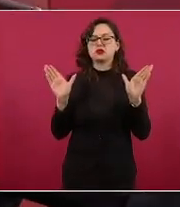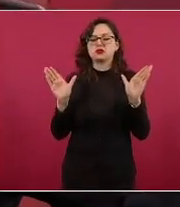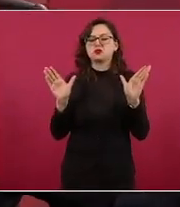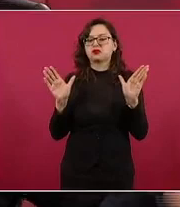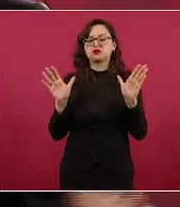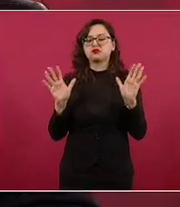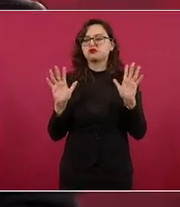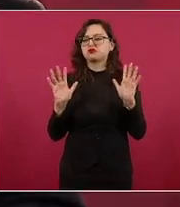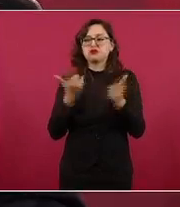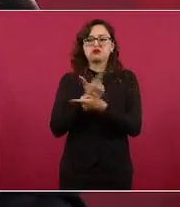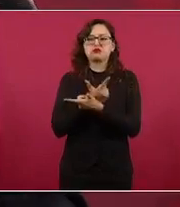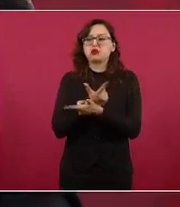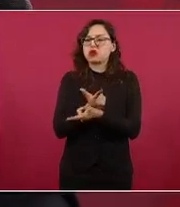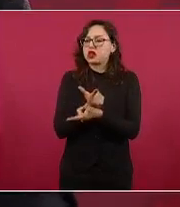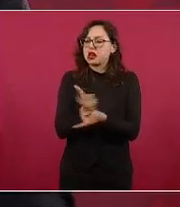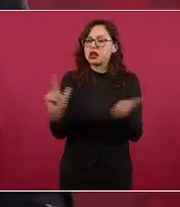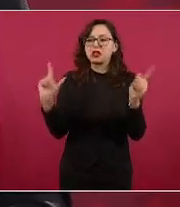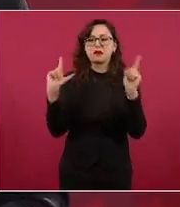estratégicos